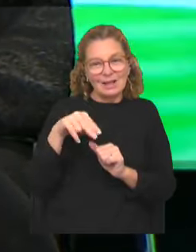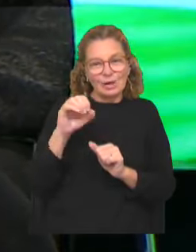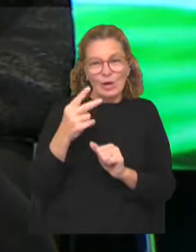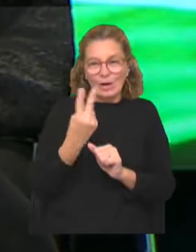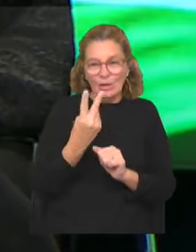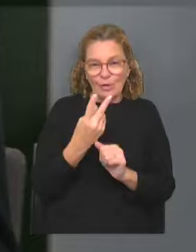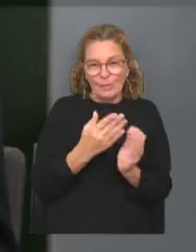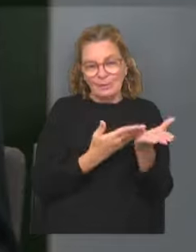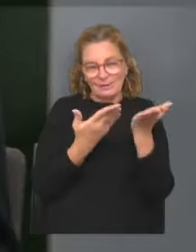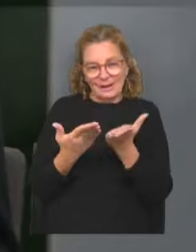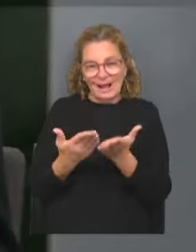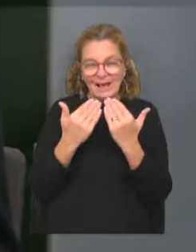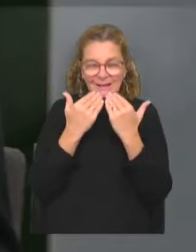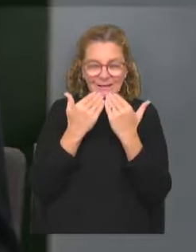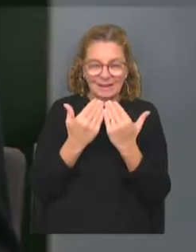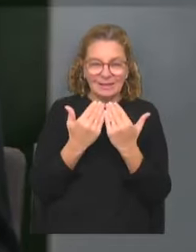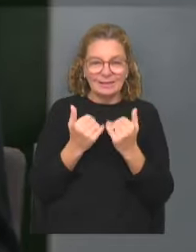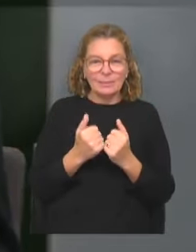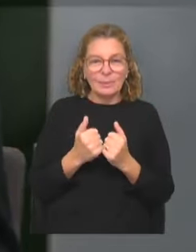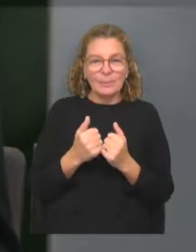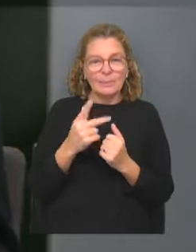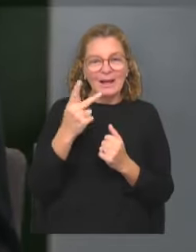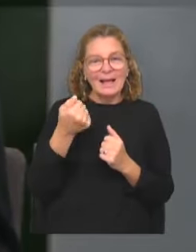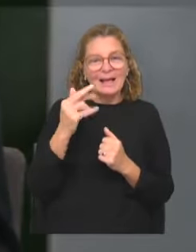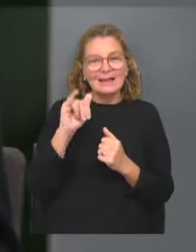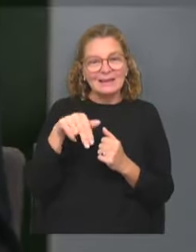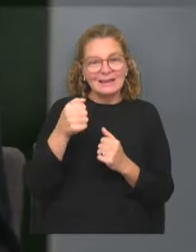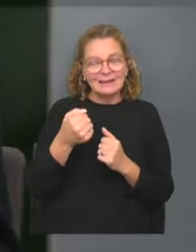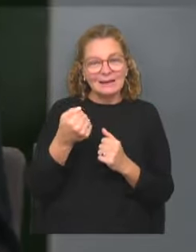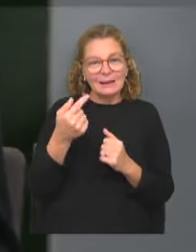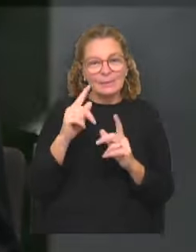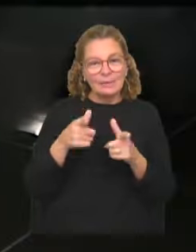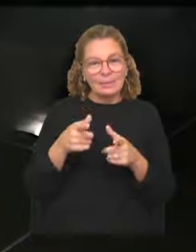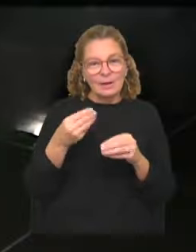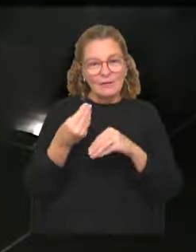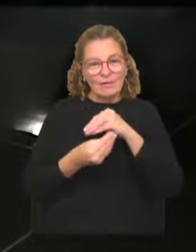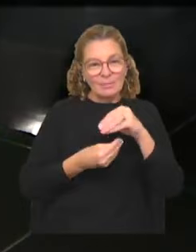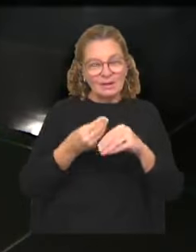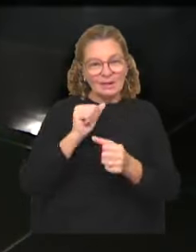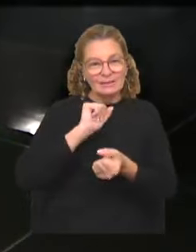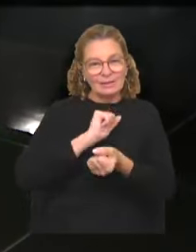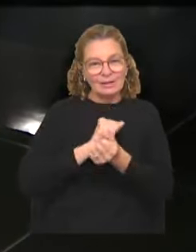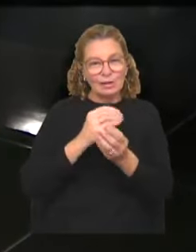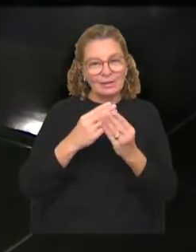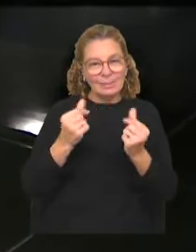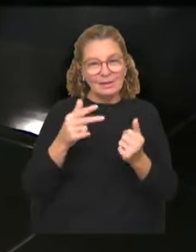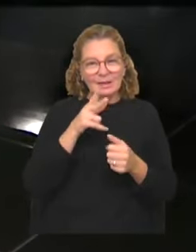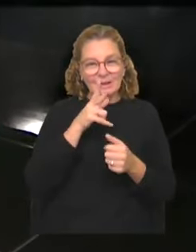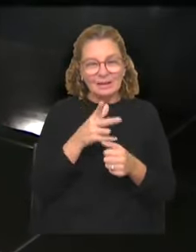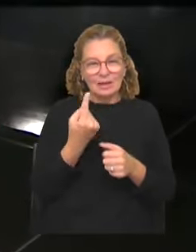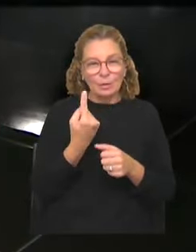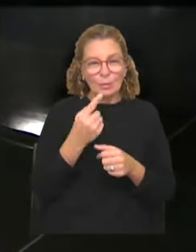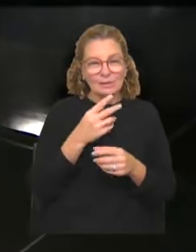invitación. Primero, Karina, como productora, pero además integrantes, familiares, detenidos desaparecidos, hijas de un